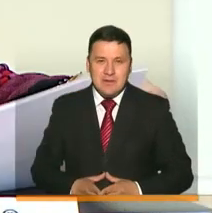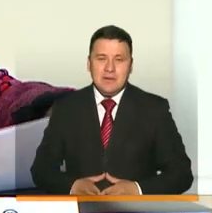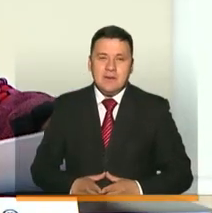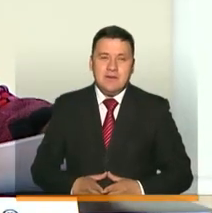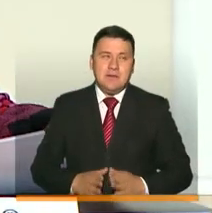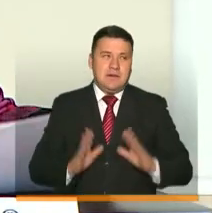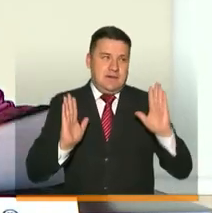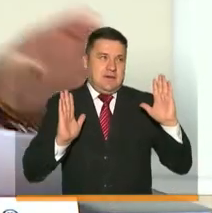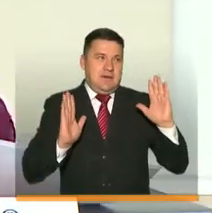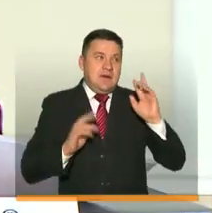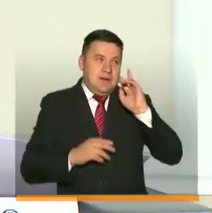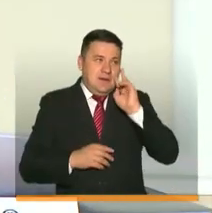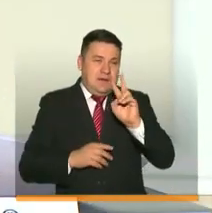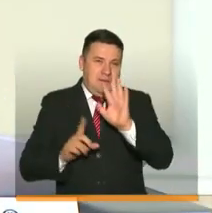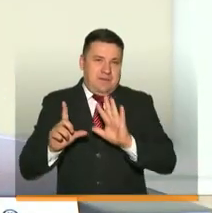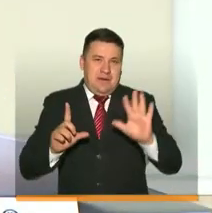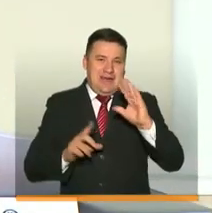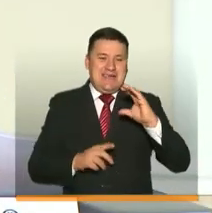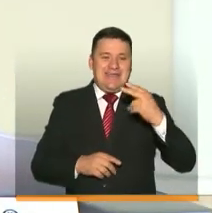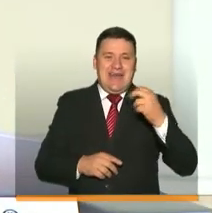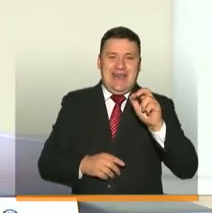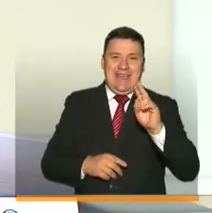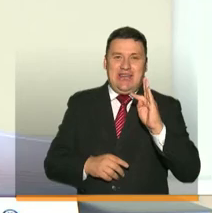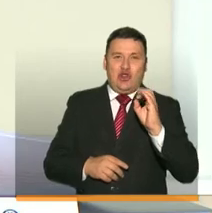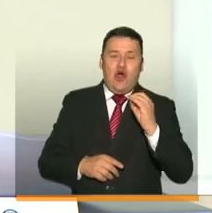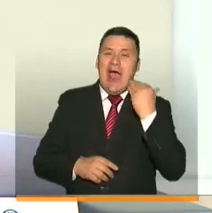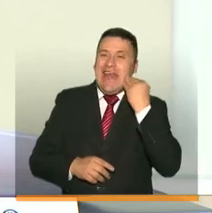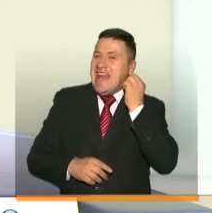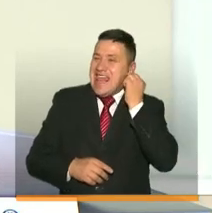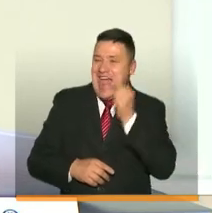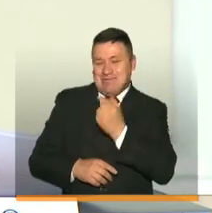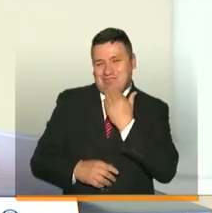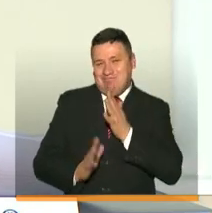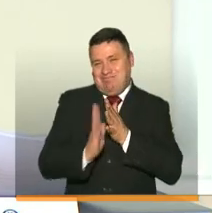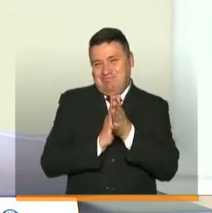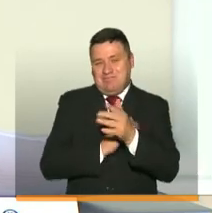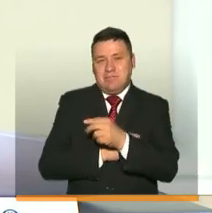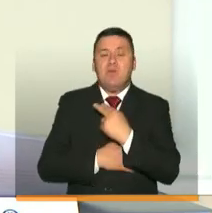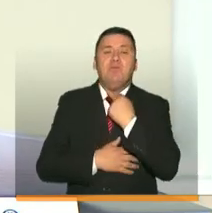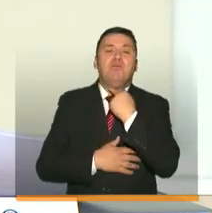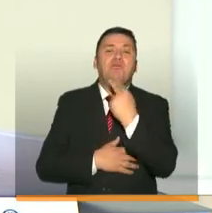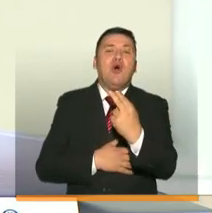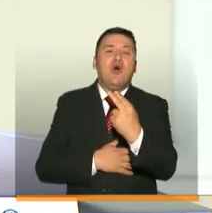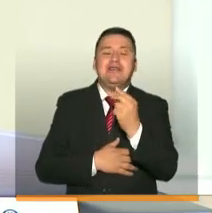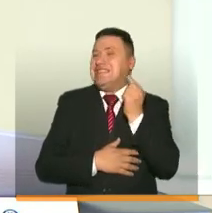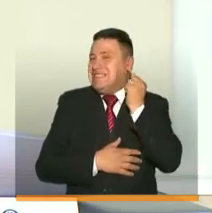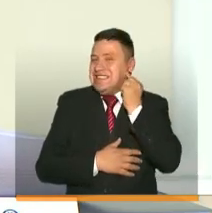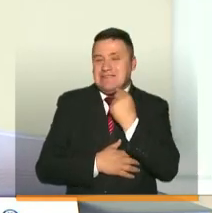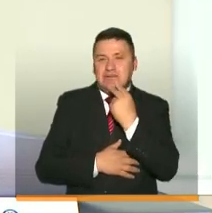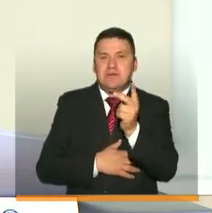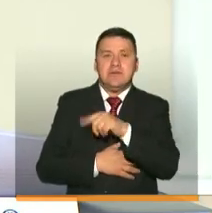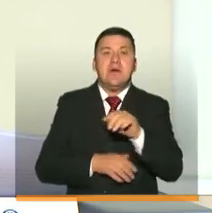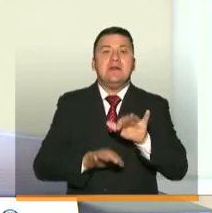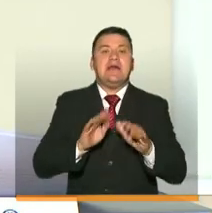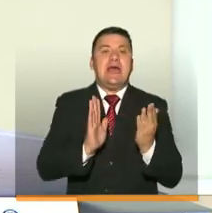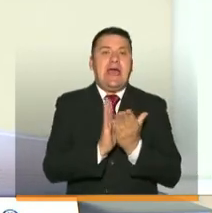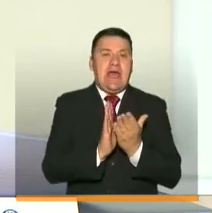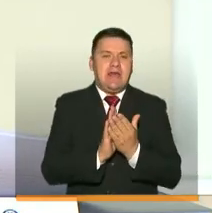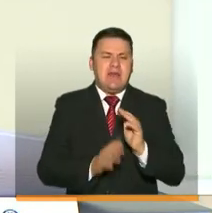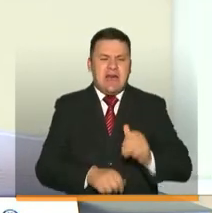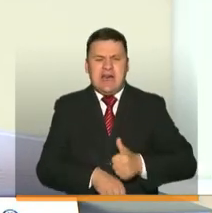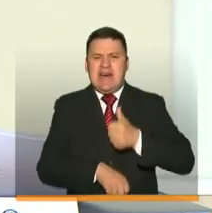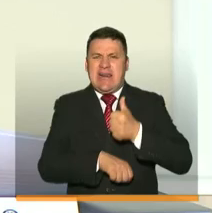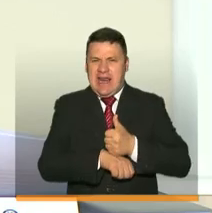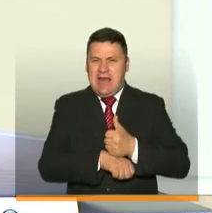Bueno, como podíamos ver, a Charito, a quien agradecemos por esos mensajes, que es también la voz de la niñez, a los secretarios de Educación, a los